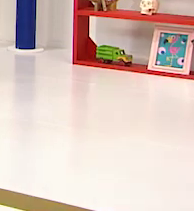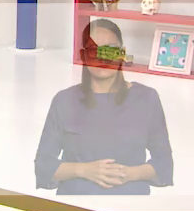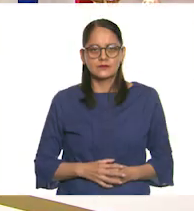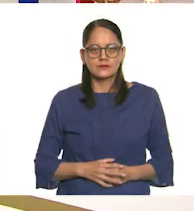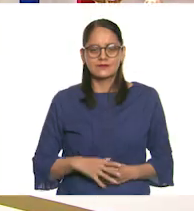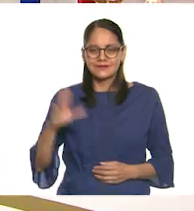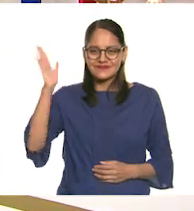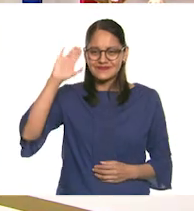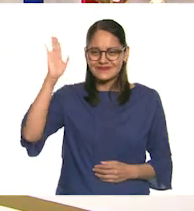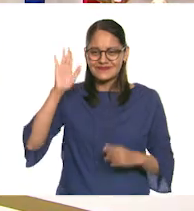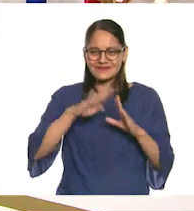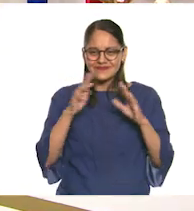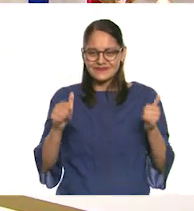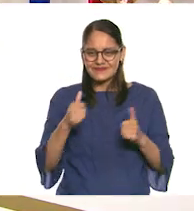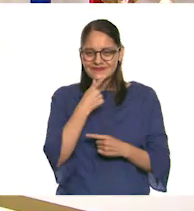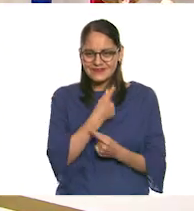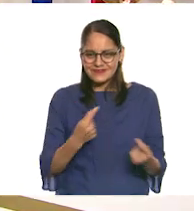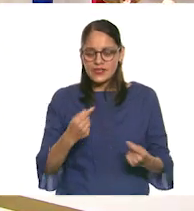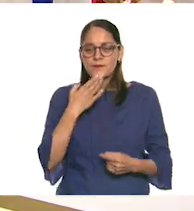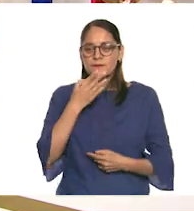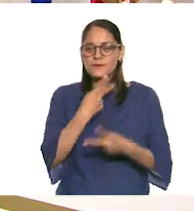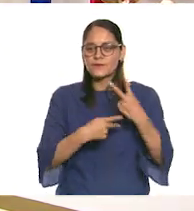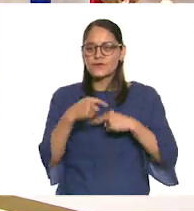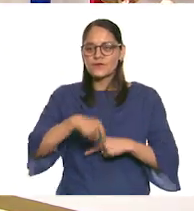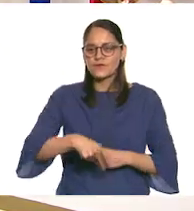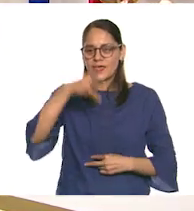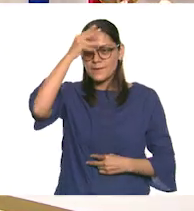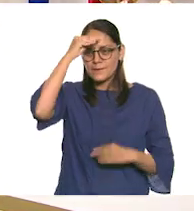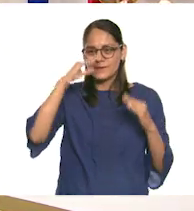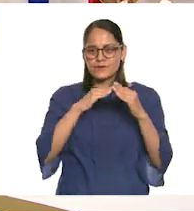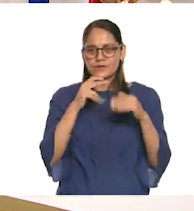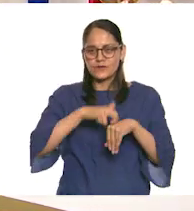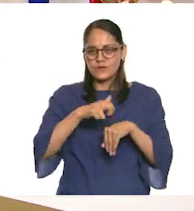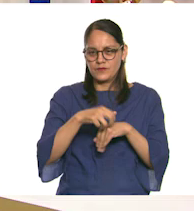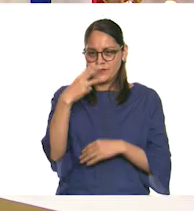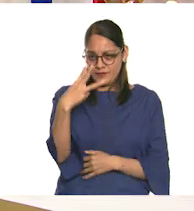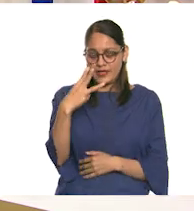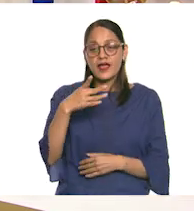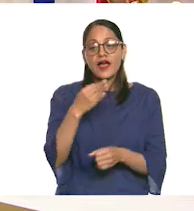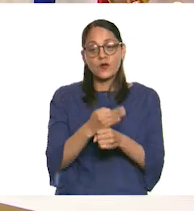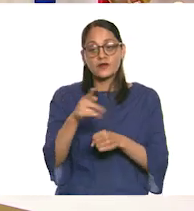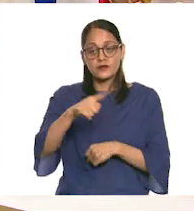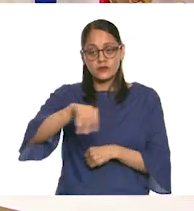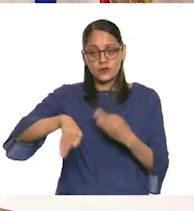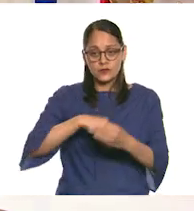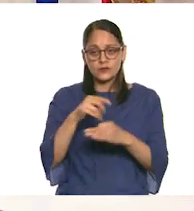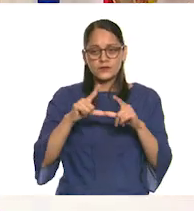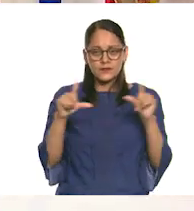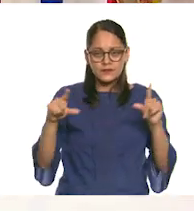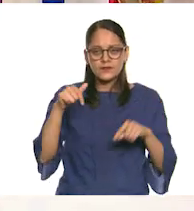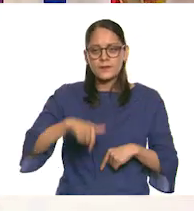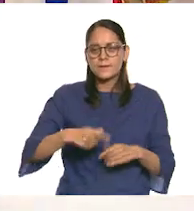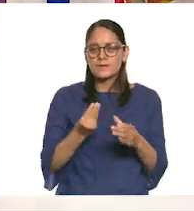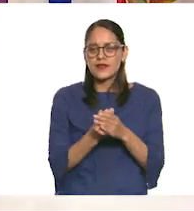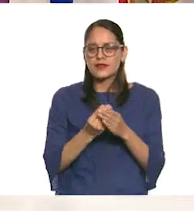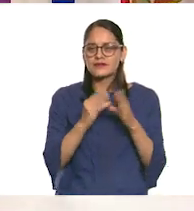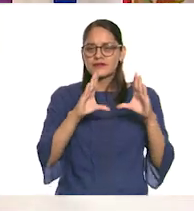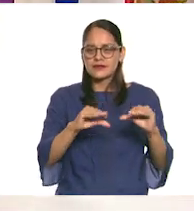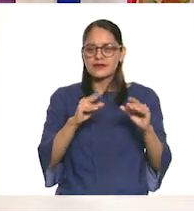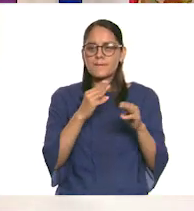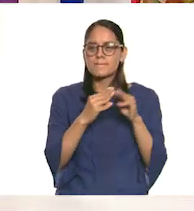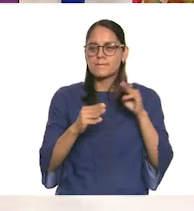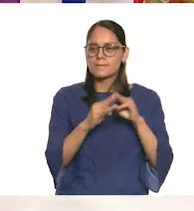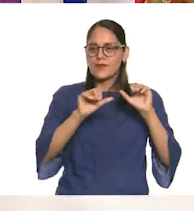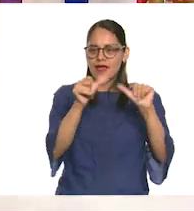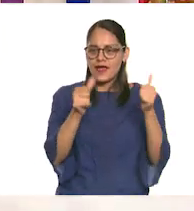¿Cómo están, niñas y niños? Bienvenidos a Aprenden Casa 3. Espero que ya estén listas y listos para nuestra clase de artes.